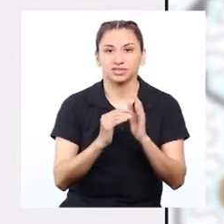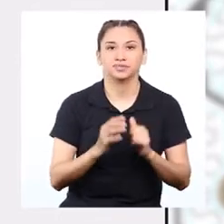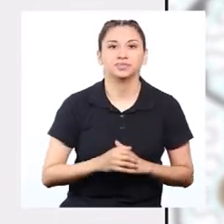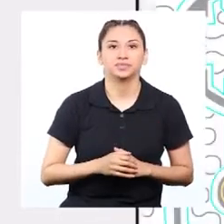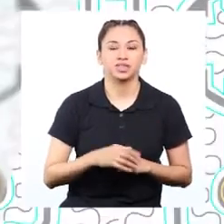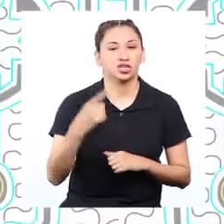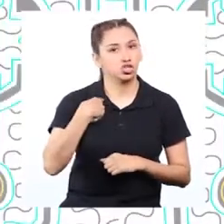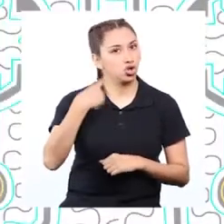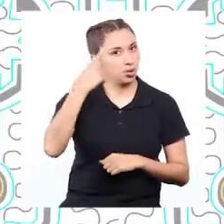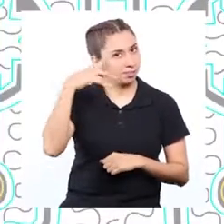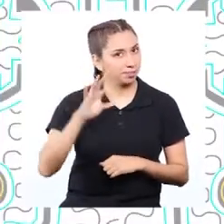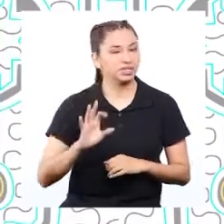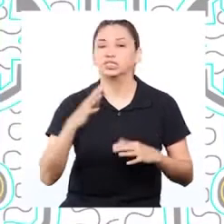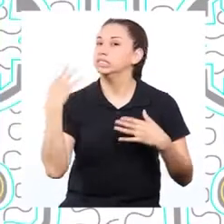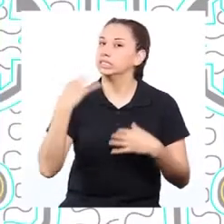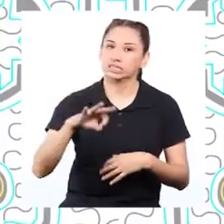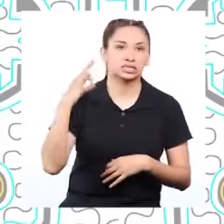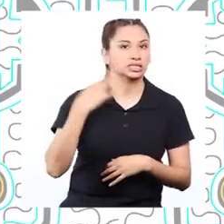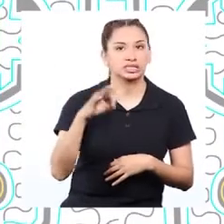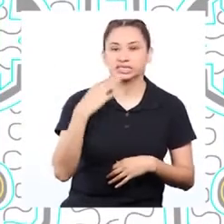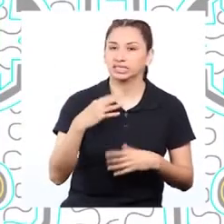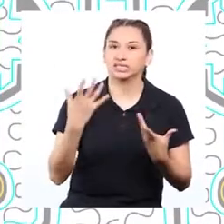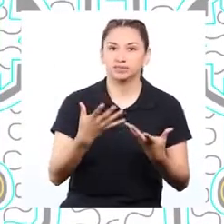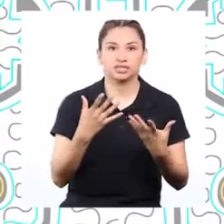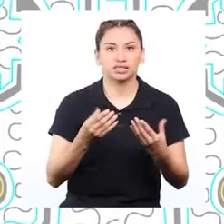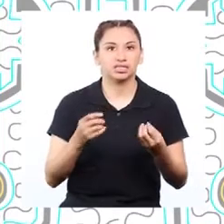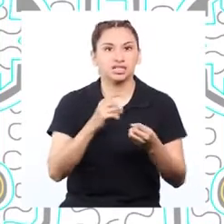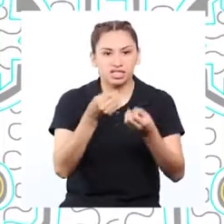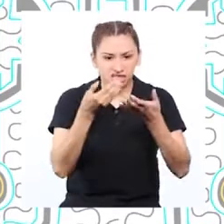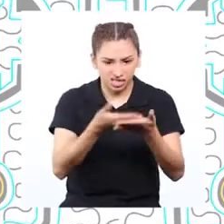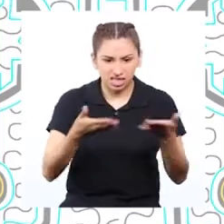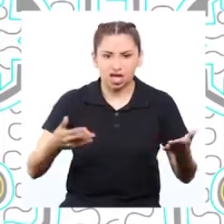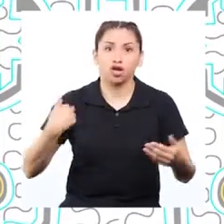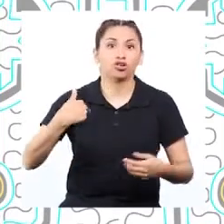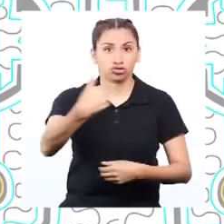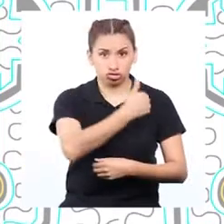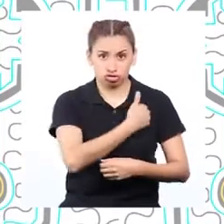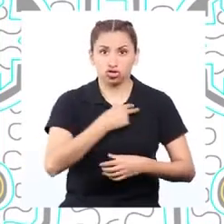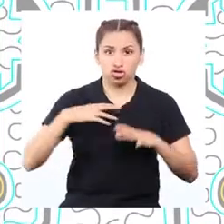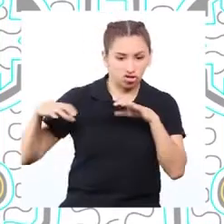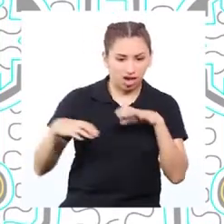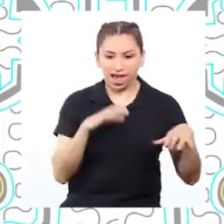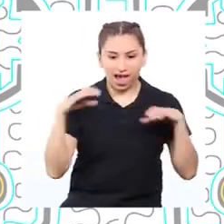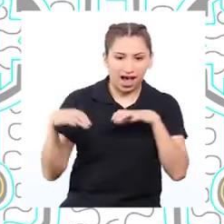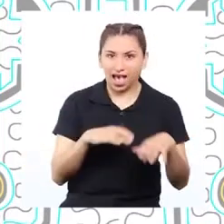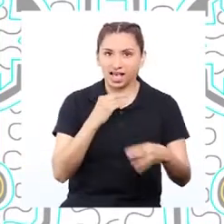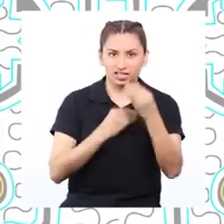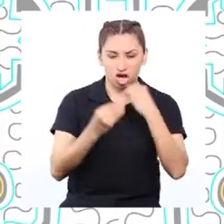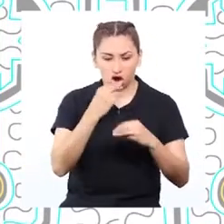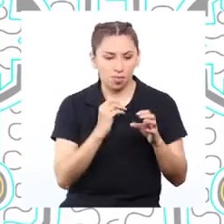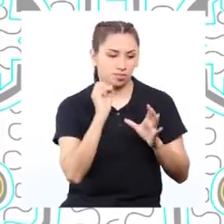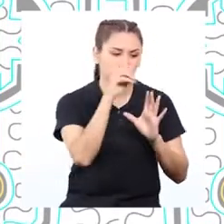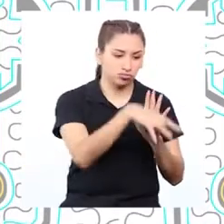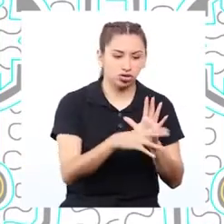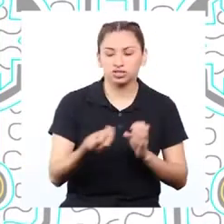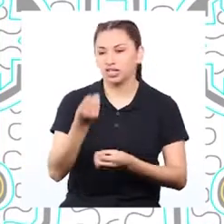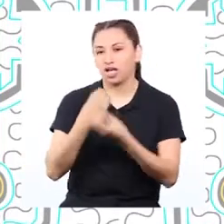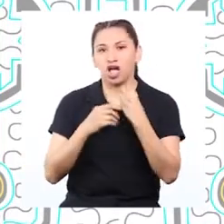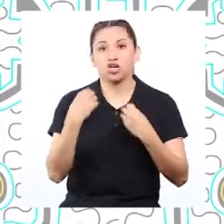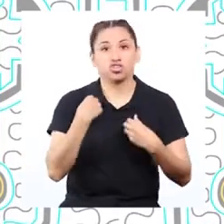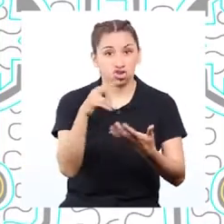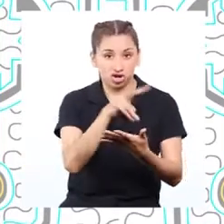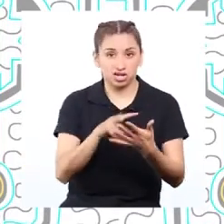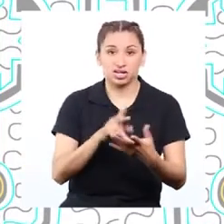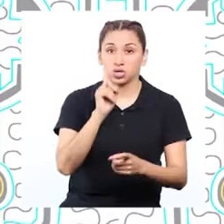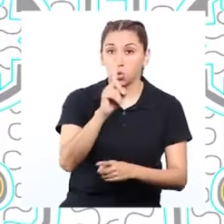escala. Yo creo que siempre estamos generando residuos sólidos en nuestras actividades. He